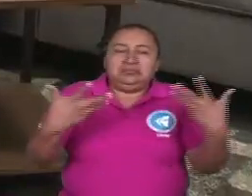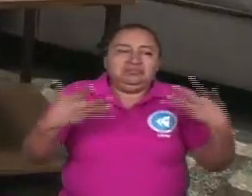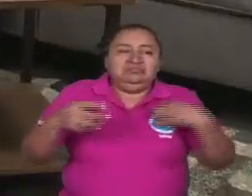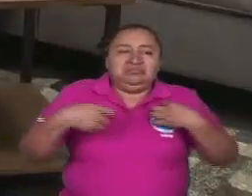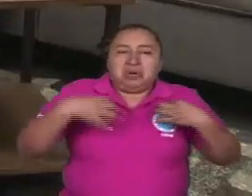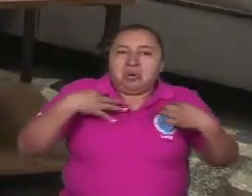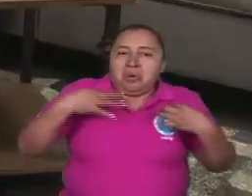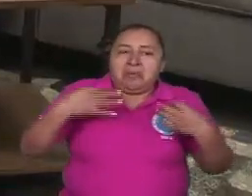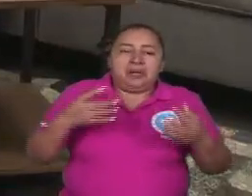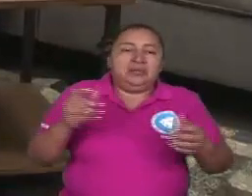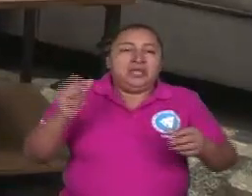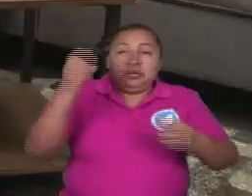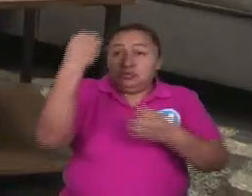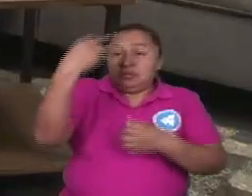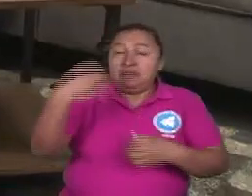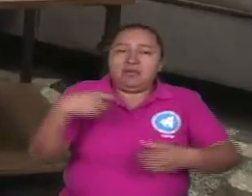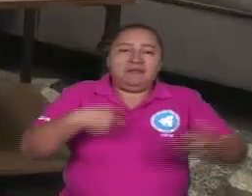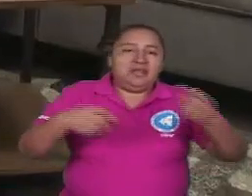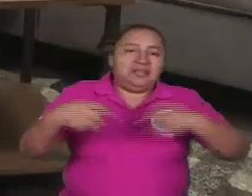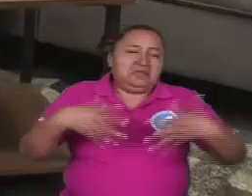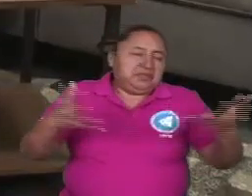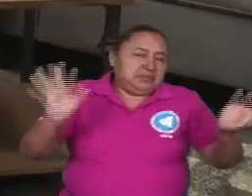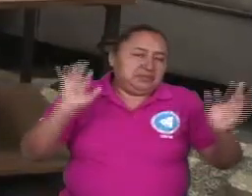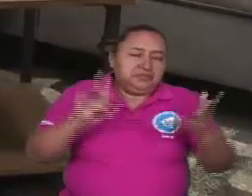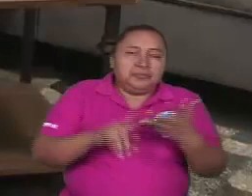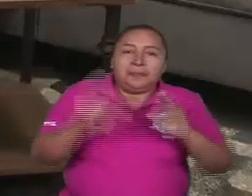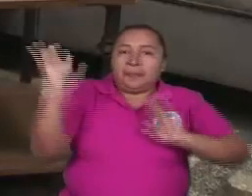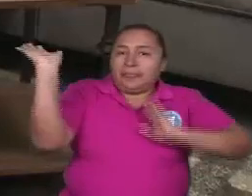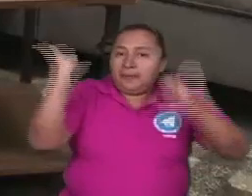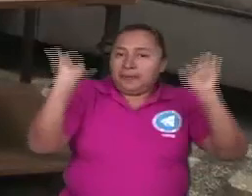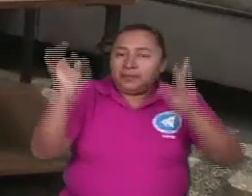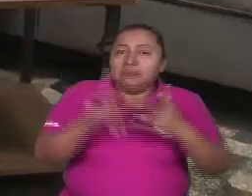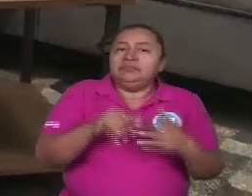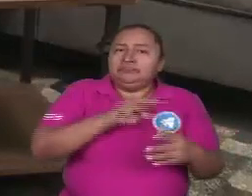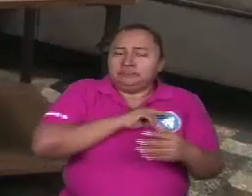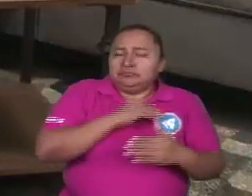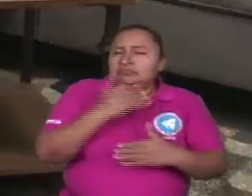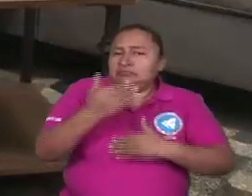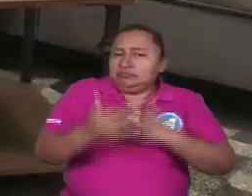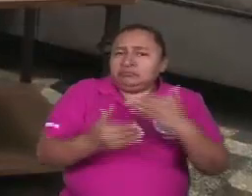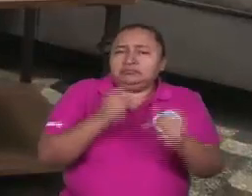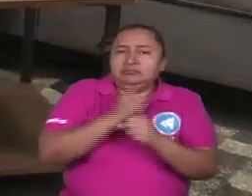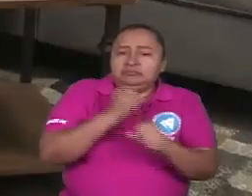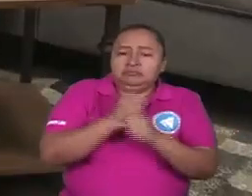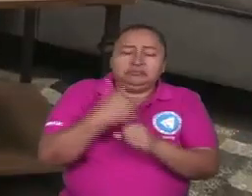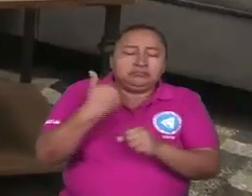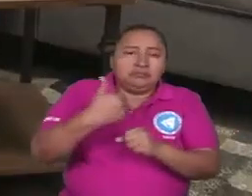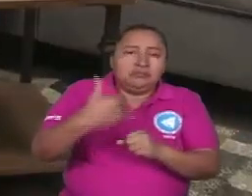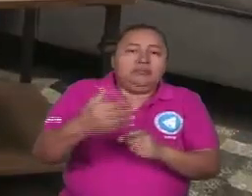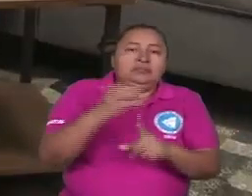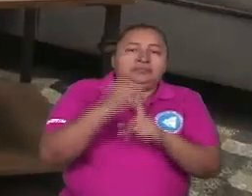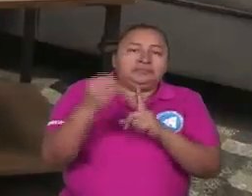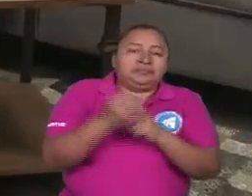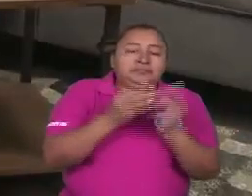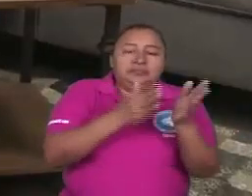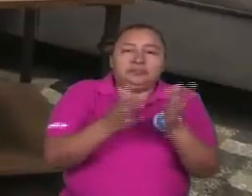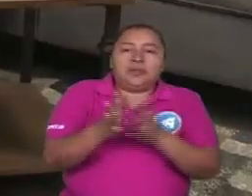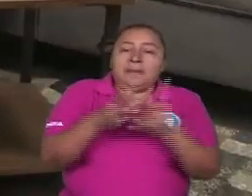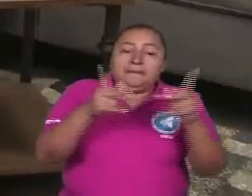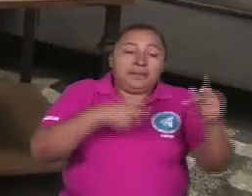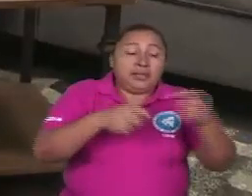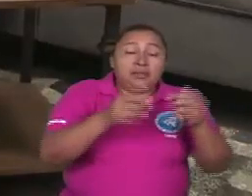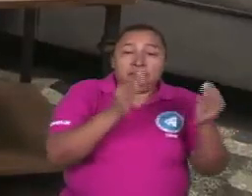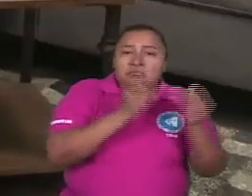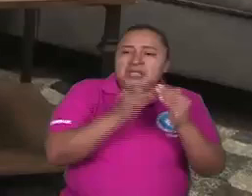mercaderías en los semáforos en los mercados ahí hemos ido avanzando se ha ido avanzando organización de pulperías